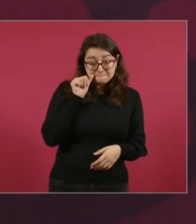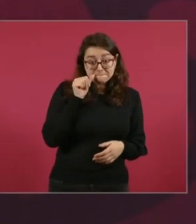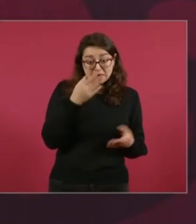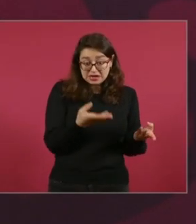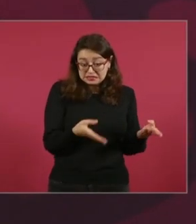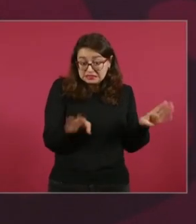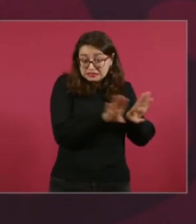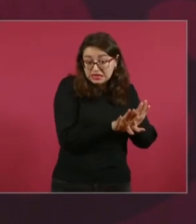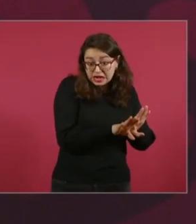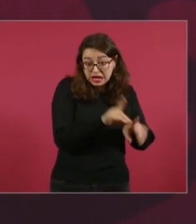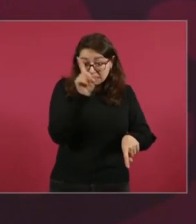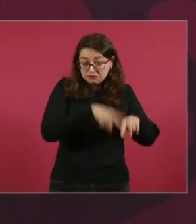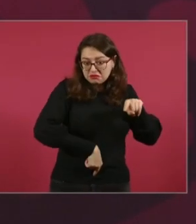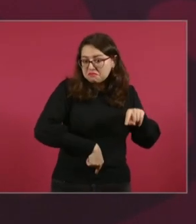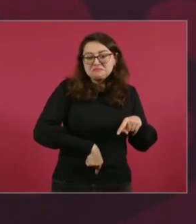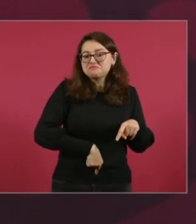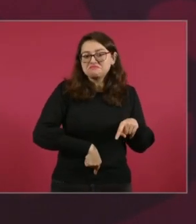ciudad,